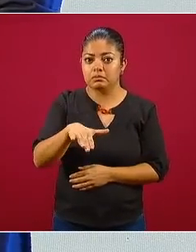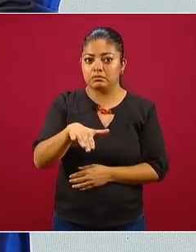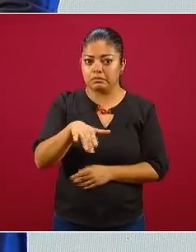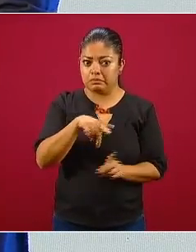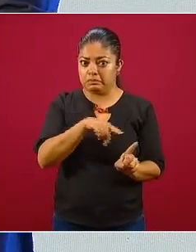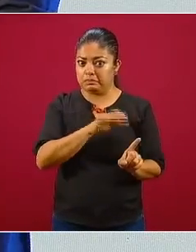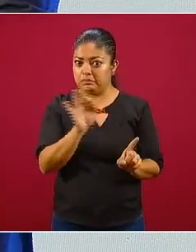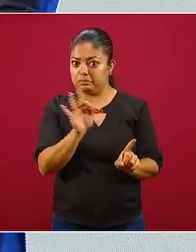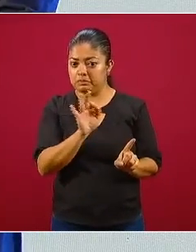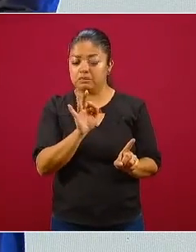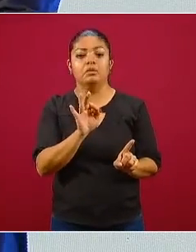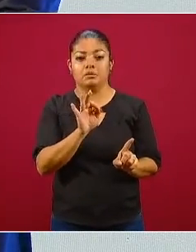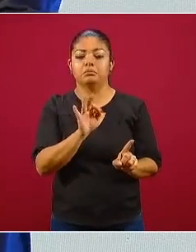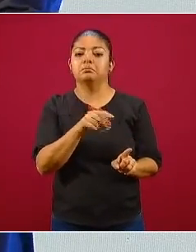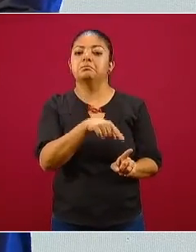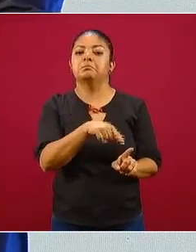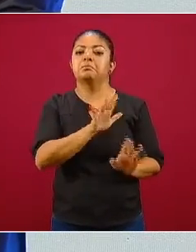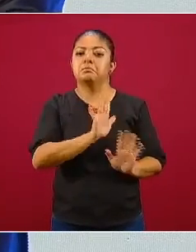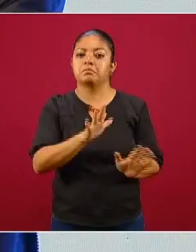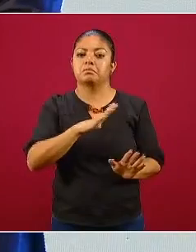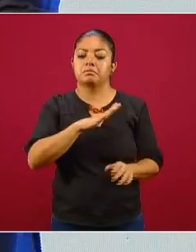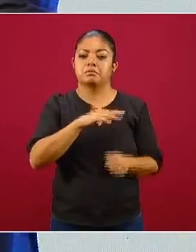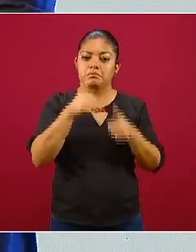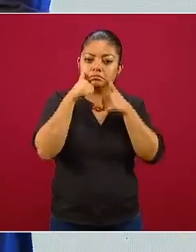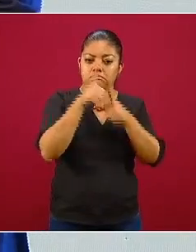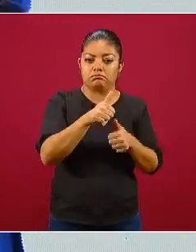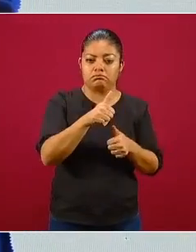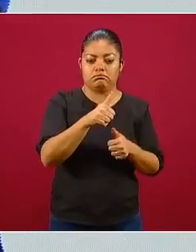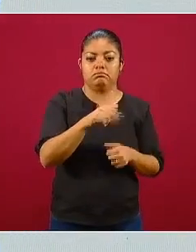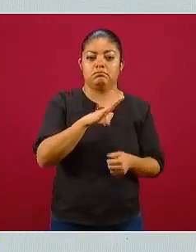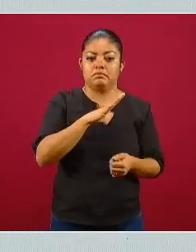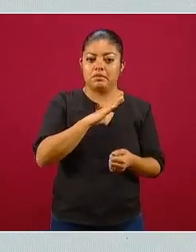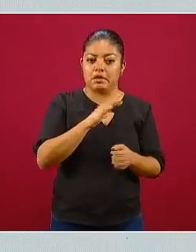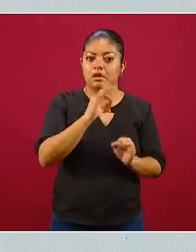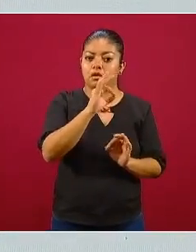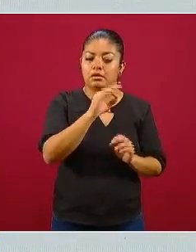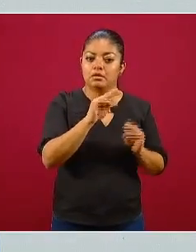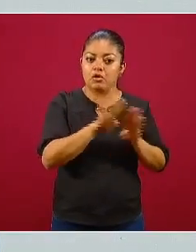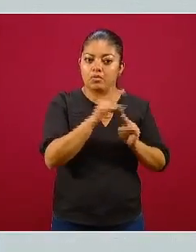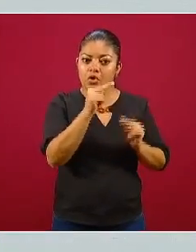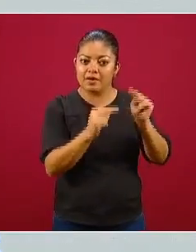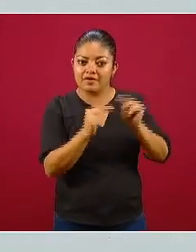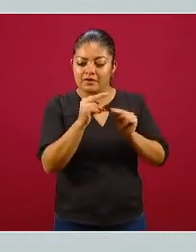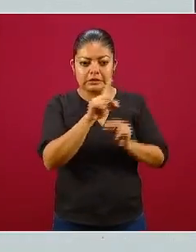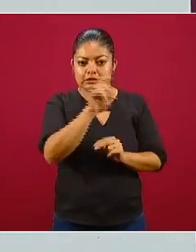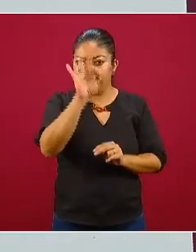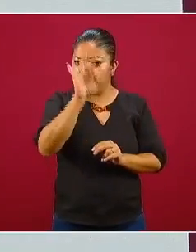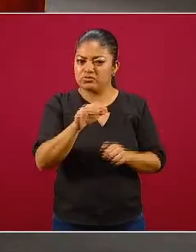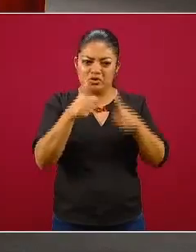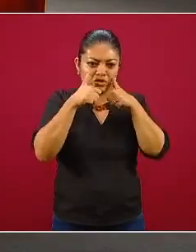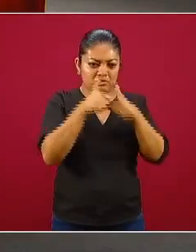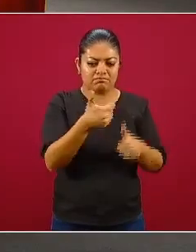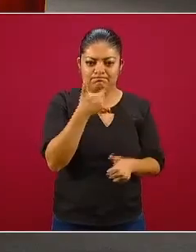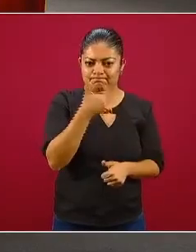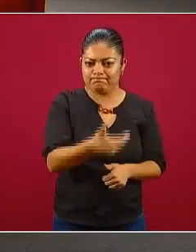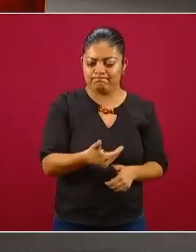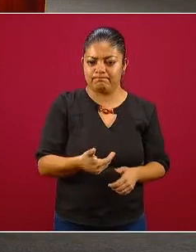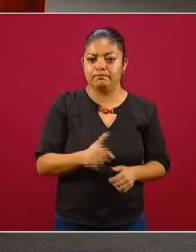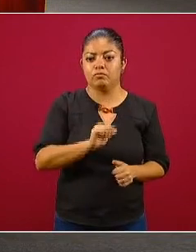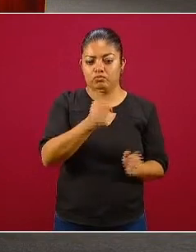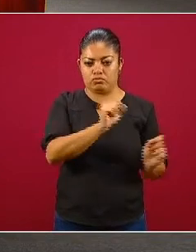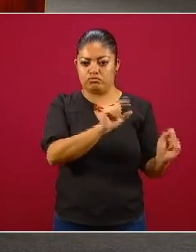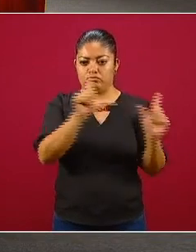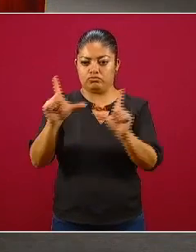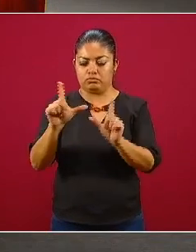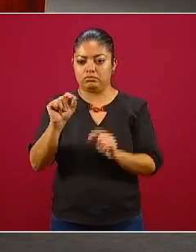y además están siendo registradas al 100%. Vamos a pasar a la siguiente. Me regreso para